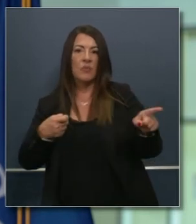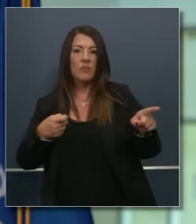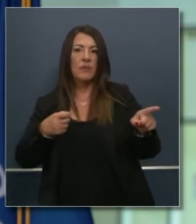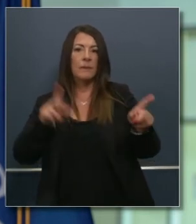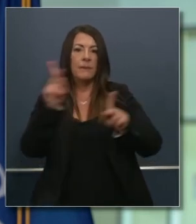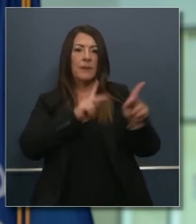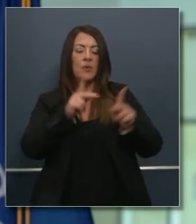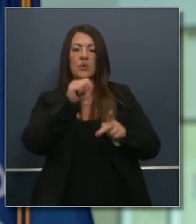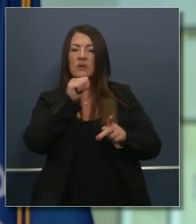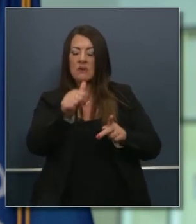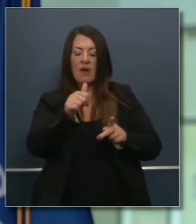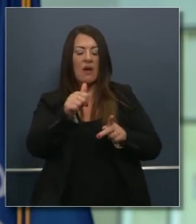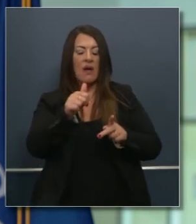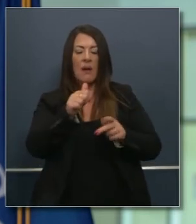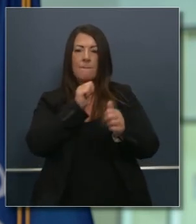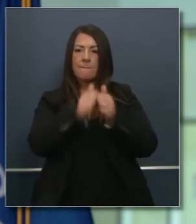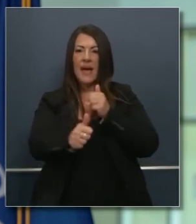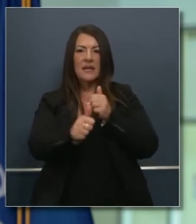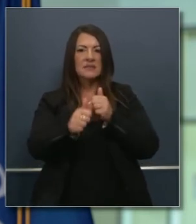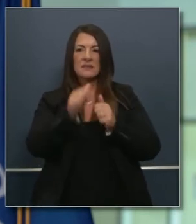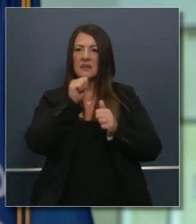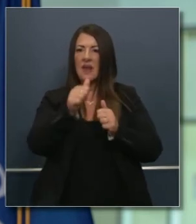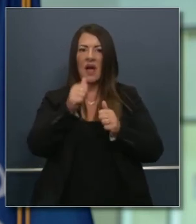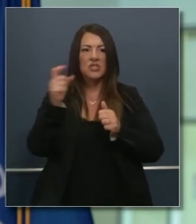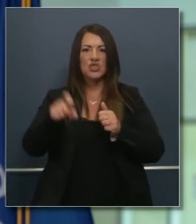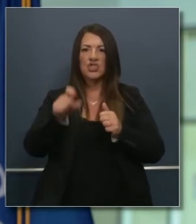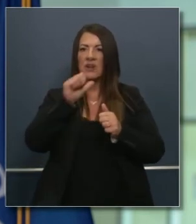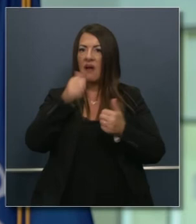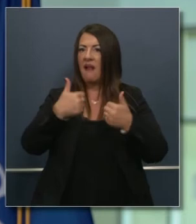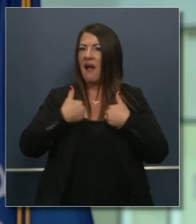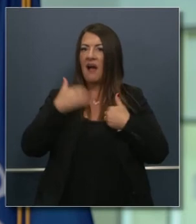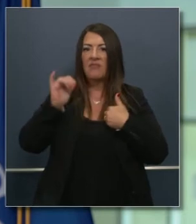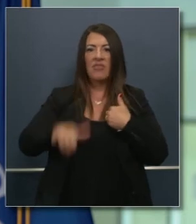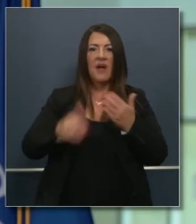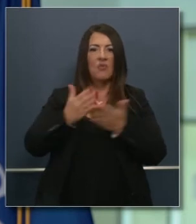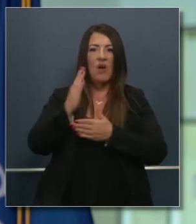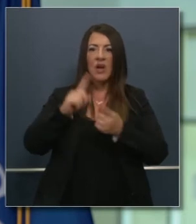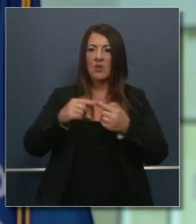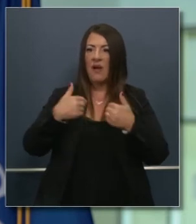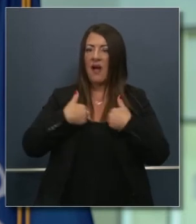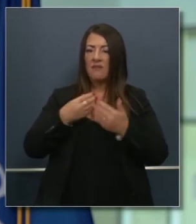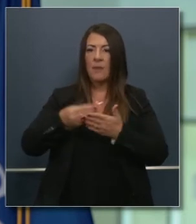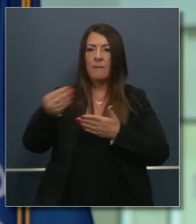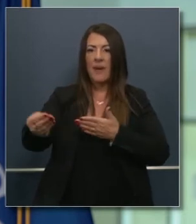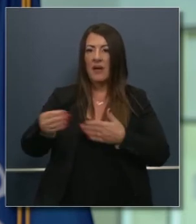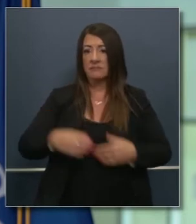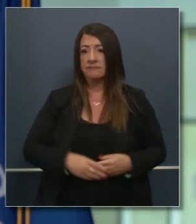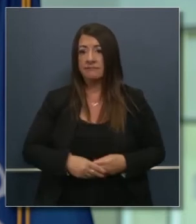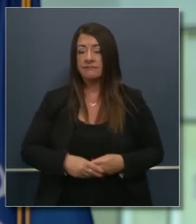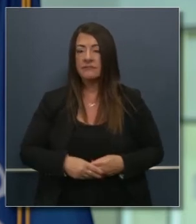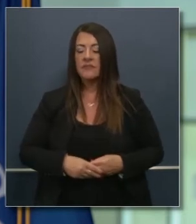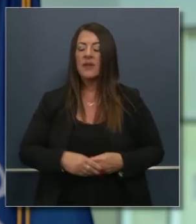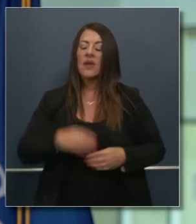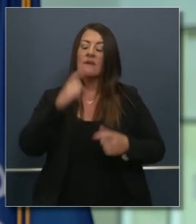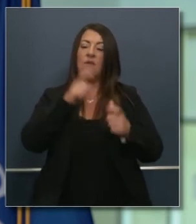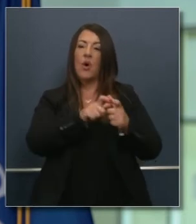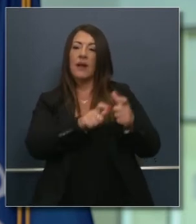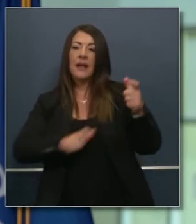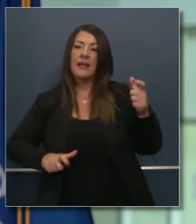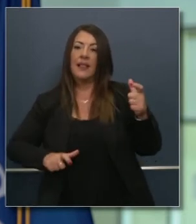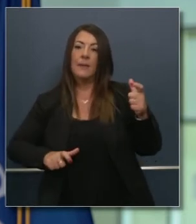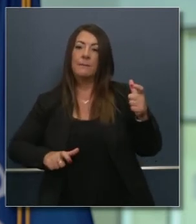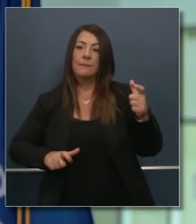de las manos de los que no deberían tener ese privilegio fundamental derecho fundamental también